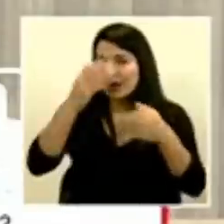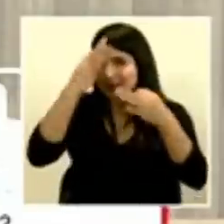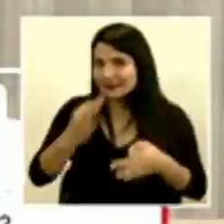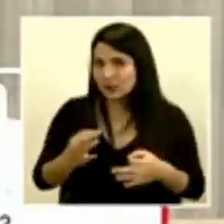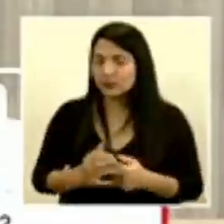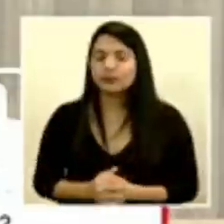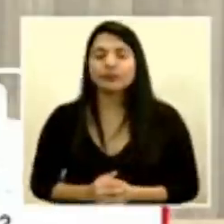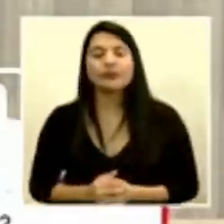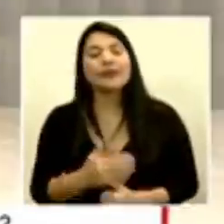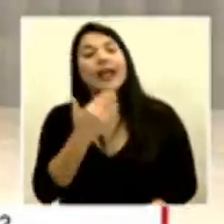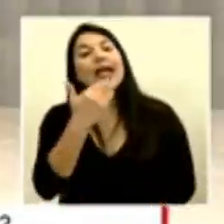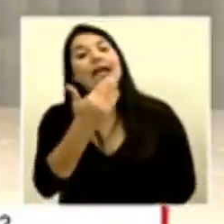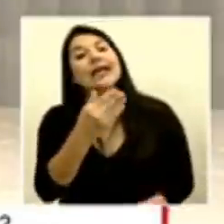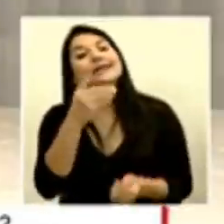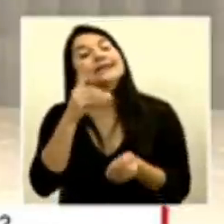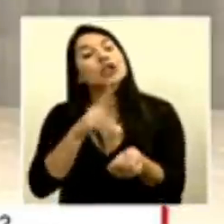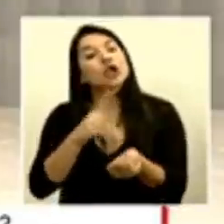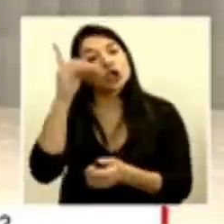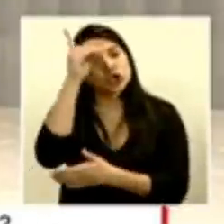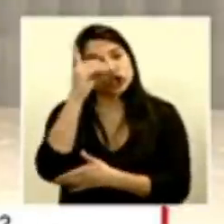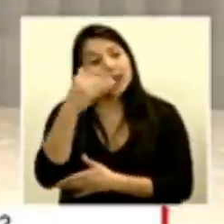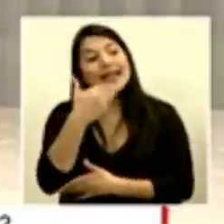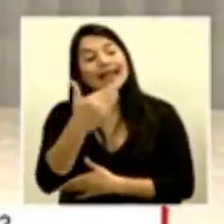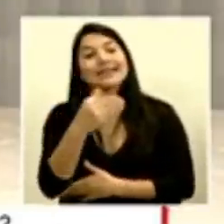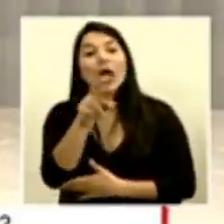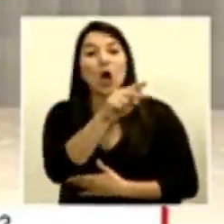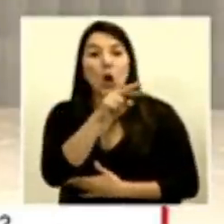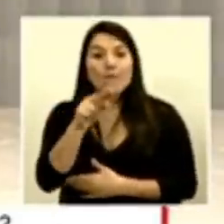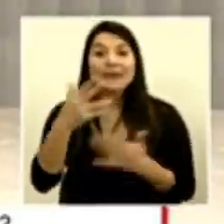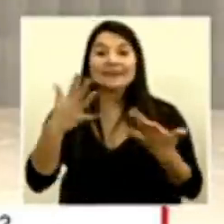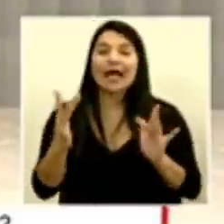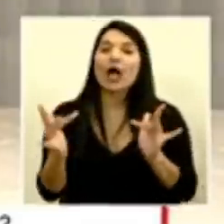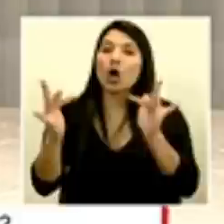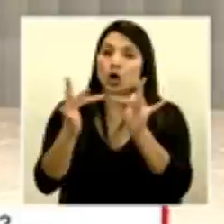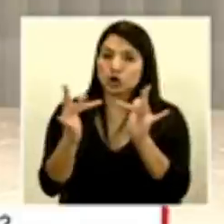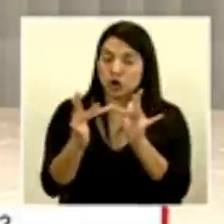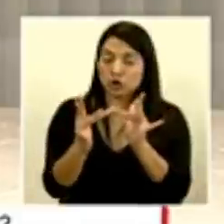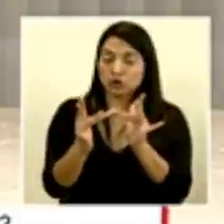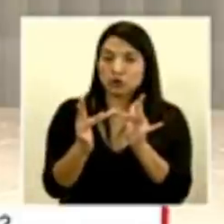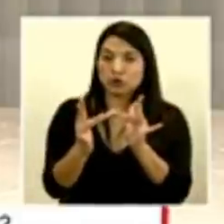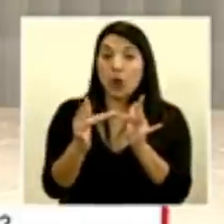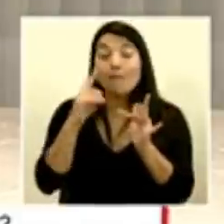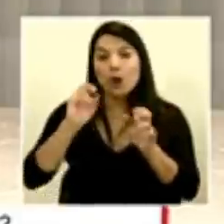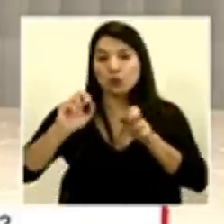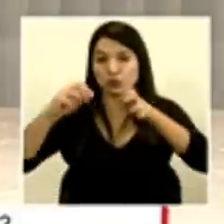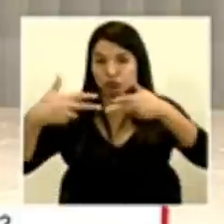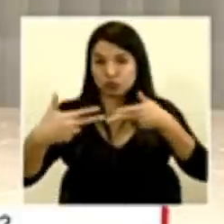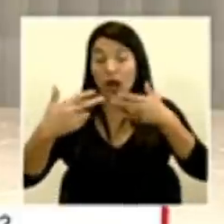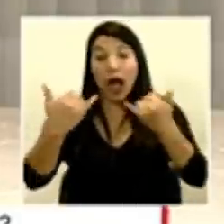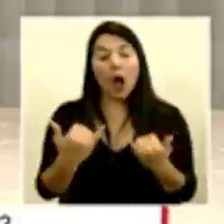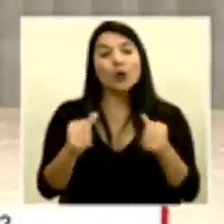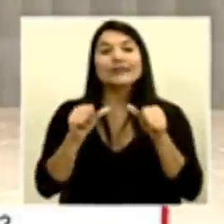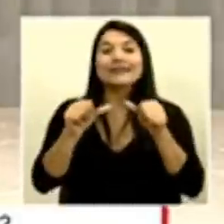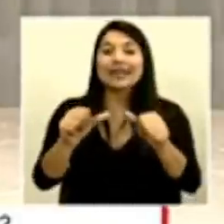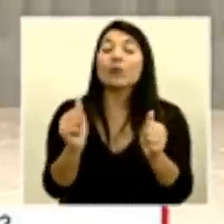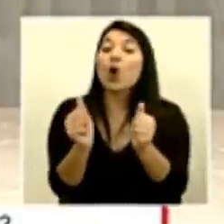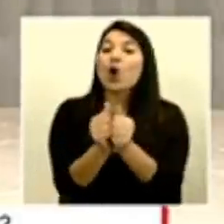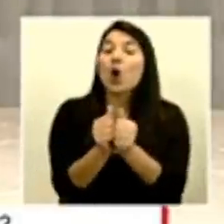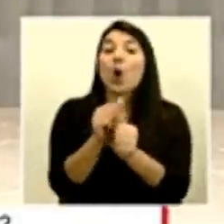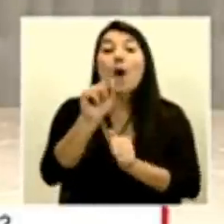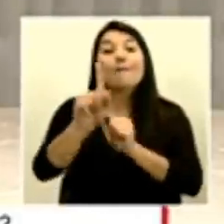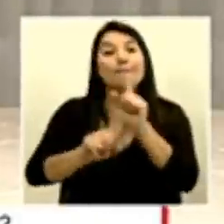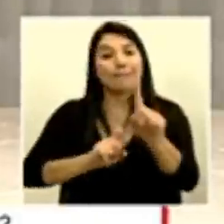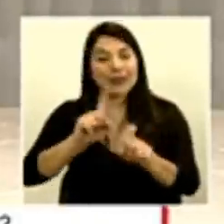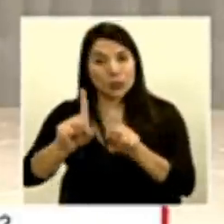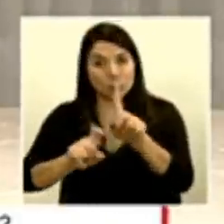vez. Muchas gracias doctor Salas muchas gracias a los colegas que se conectaron vía digital continuamos con unas consultas